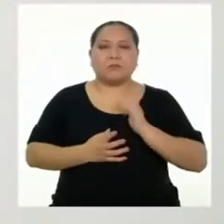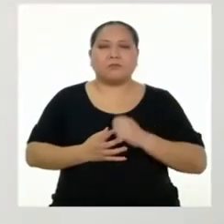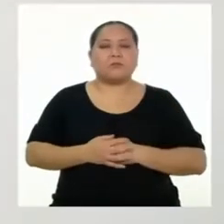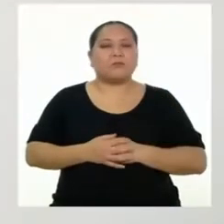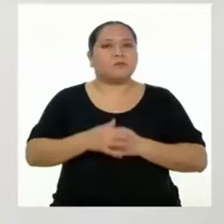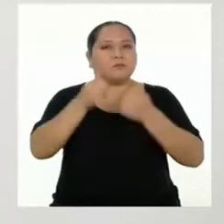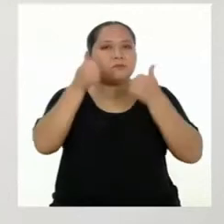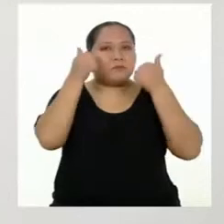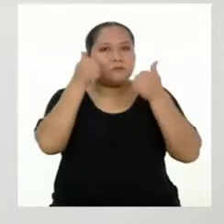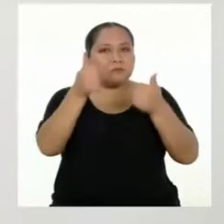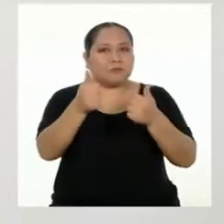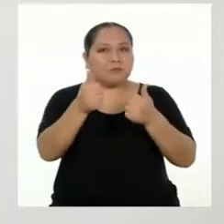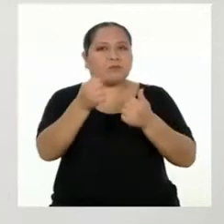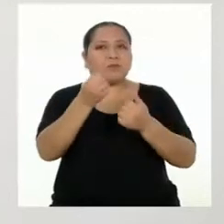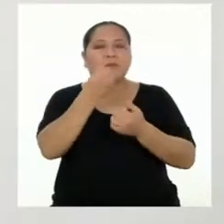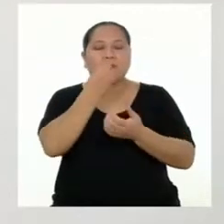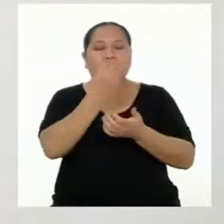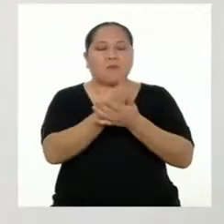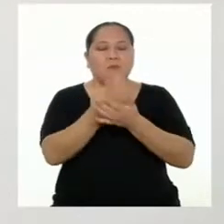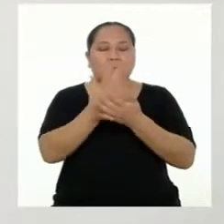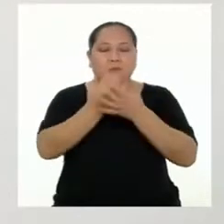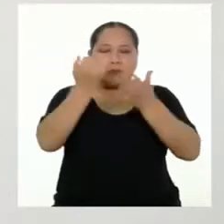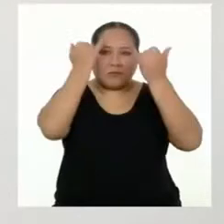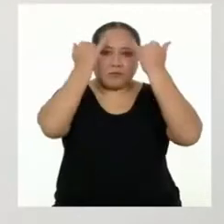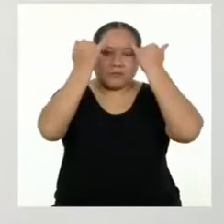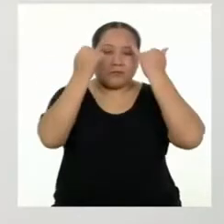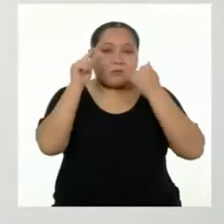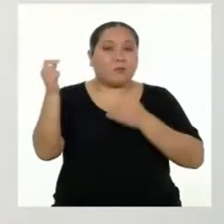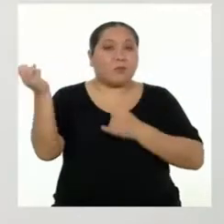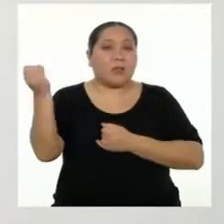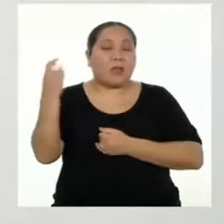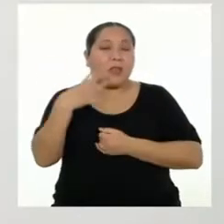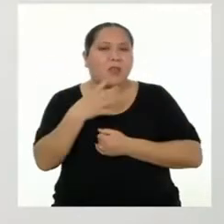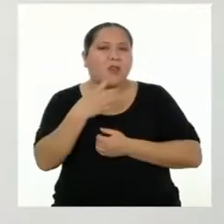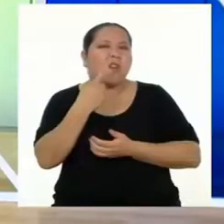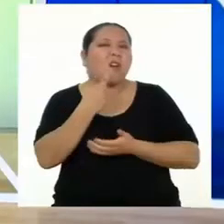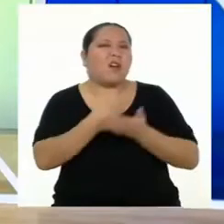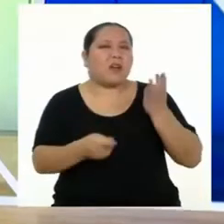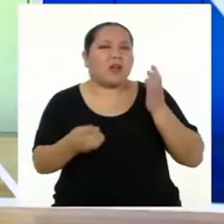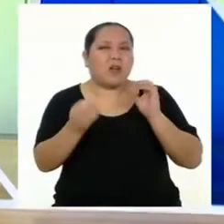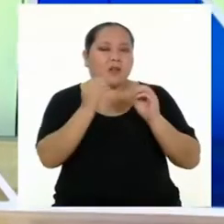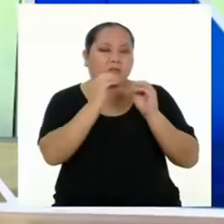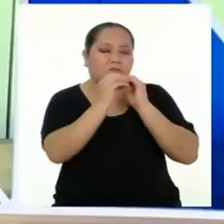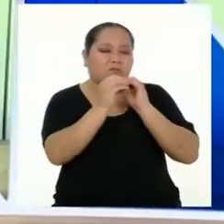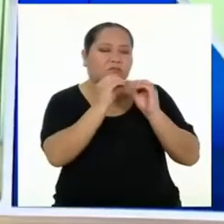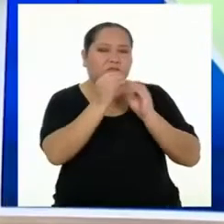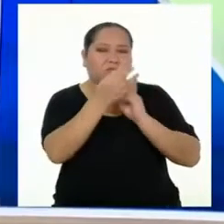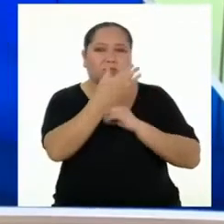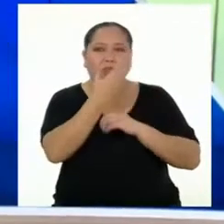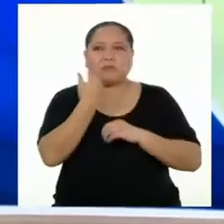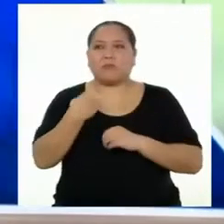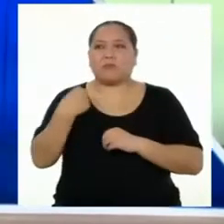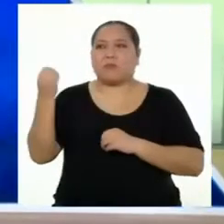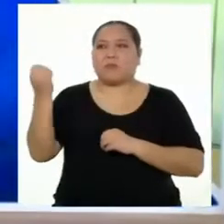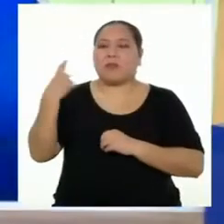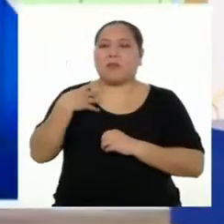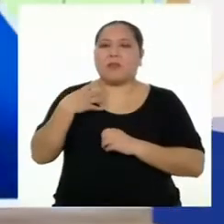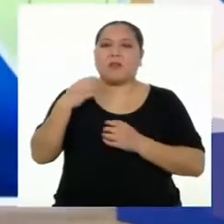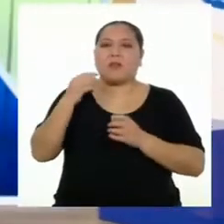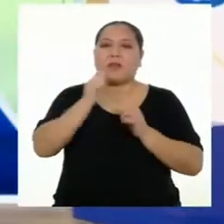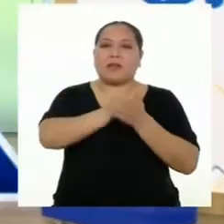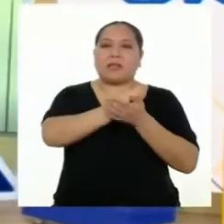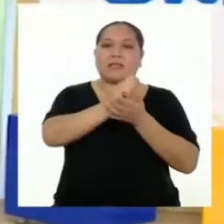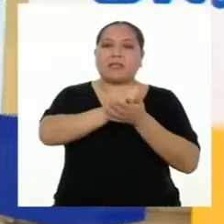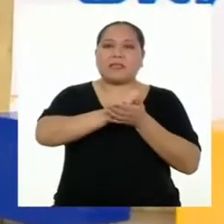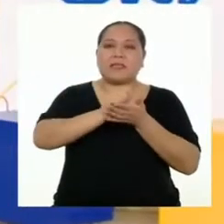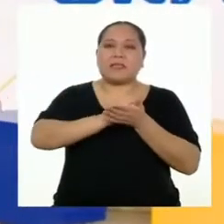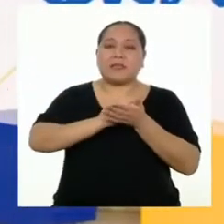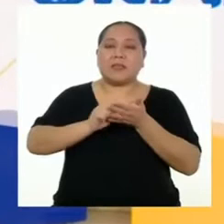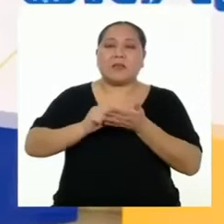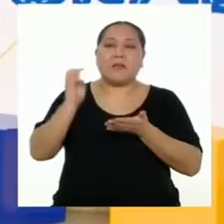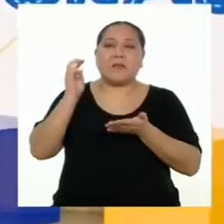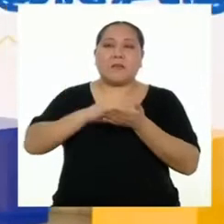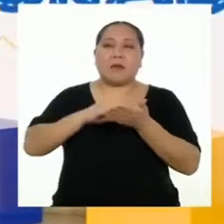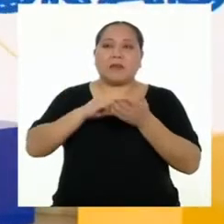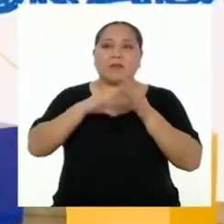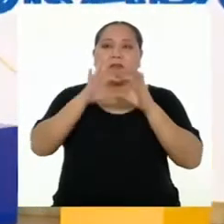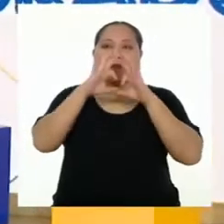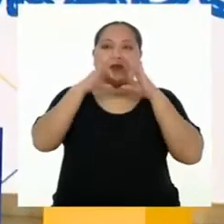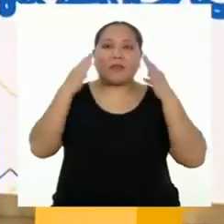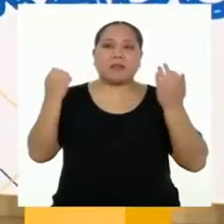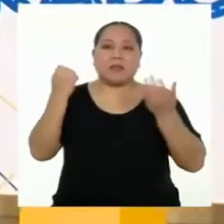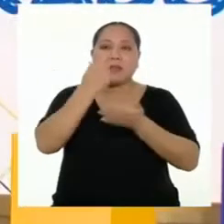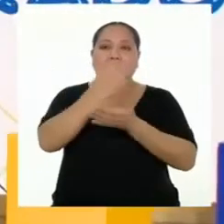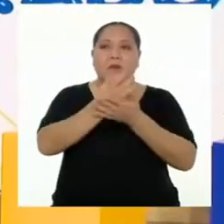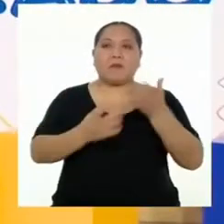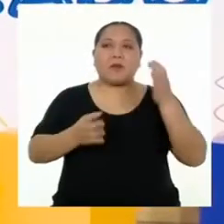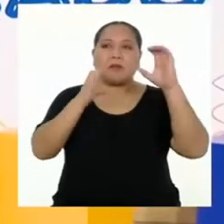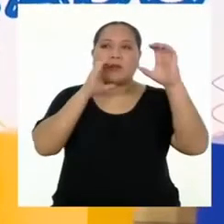¡Qué buenos comentarios! ¿Te dijo en qué podías mejorar? Me dijo que escriba más frases en la sección para comunicación.